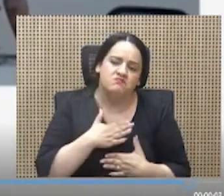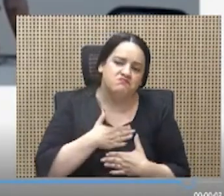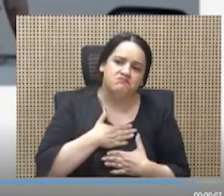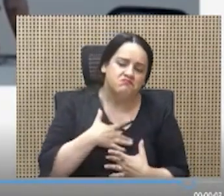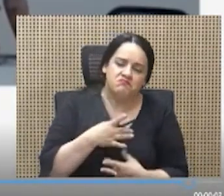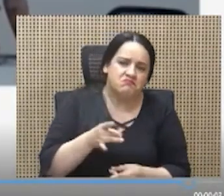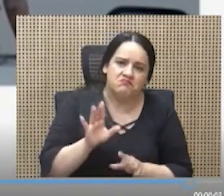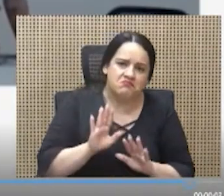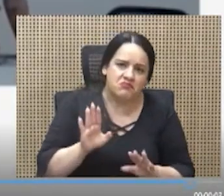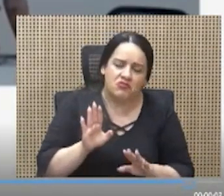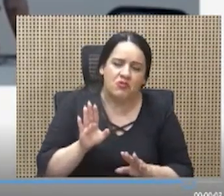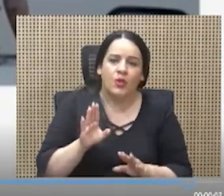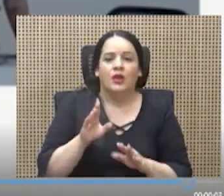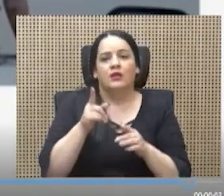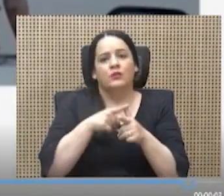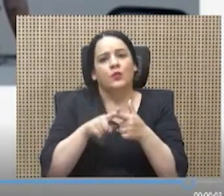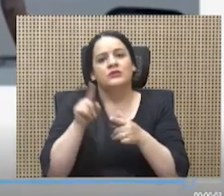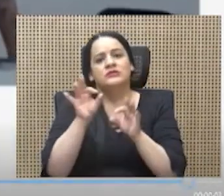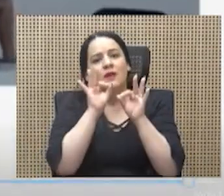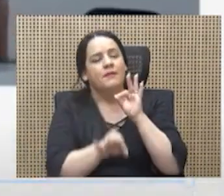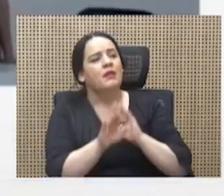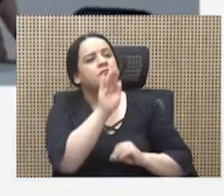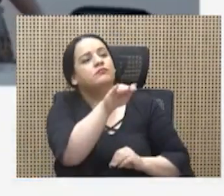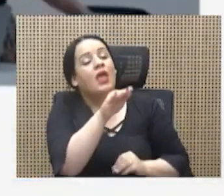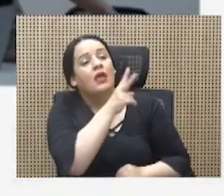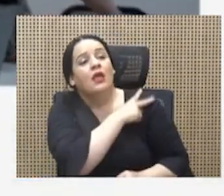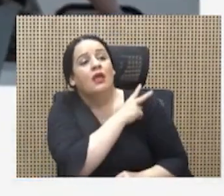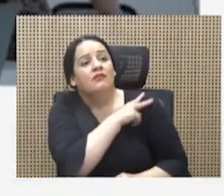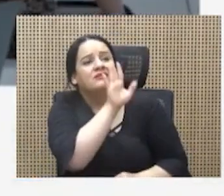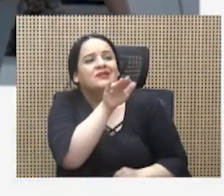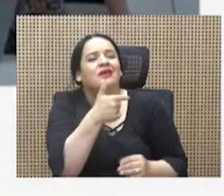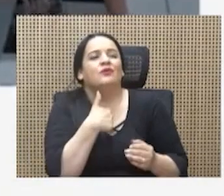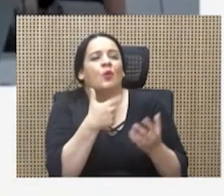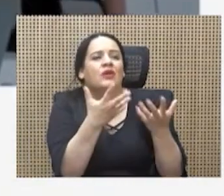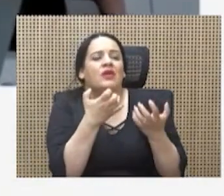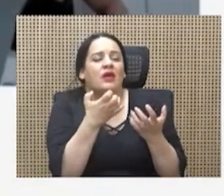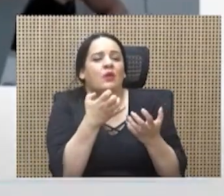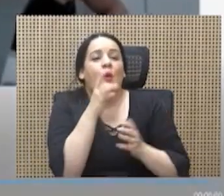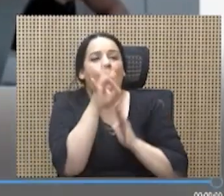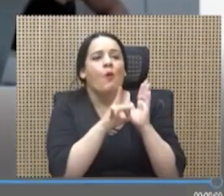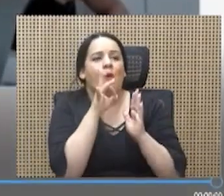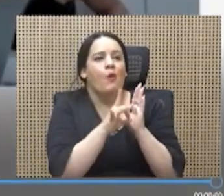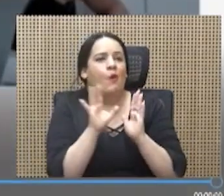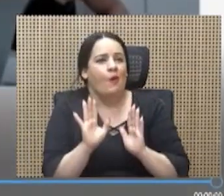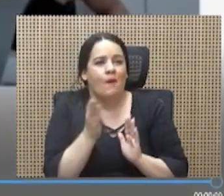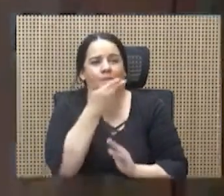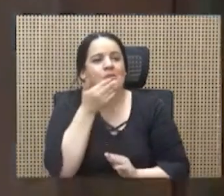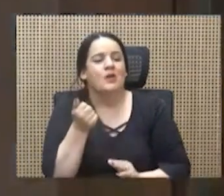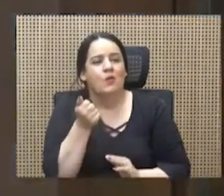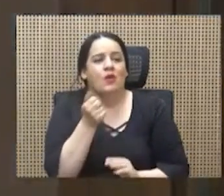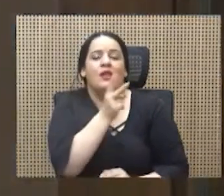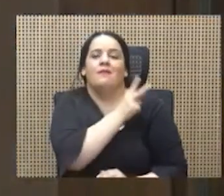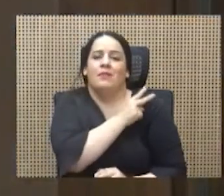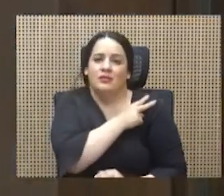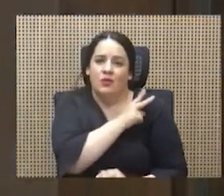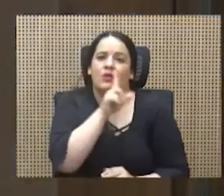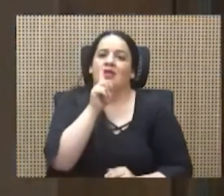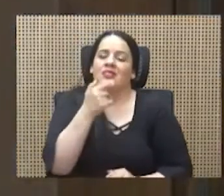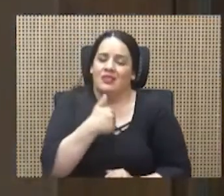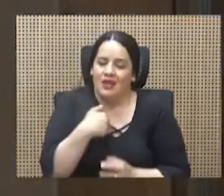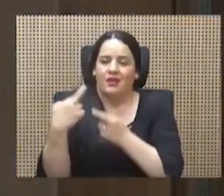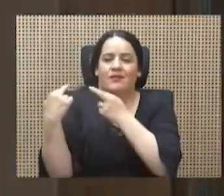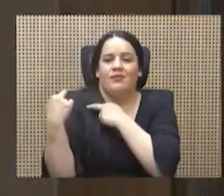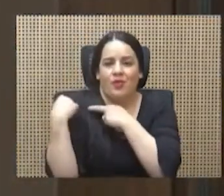para ella, pues simplemente le dice al patrono, quiero regresar a mi jornada anterior y el patrono está en la obligación